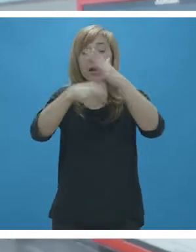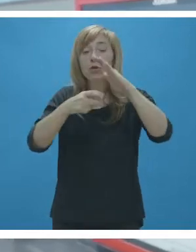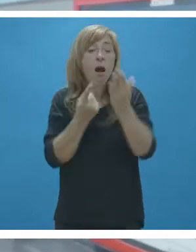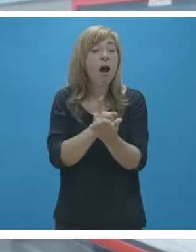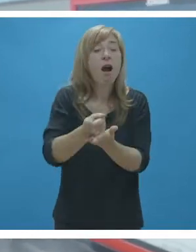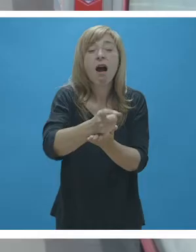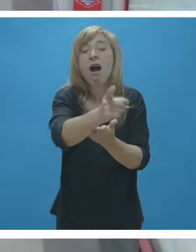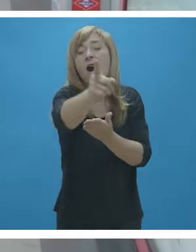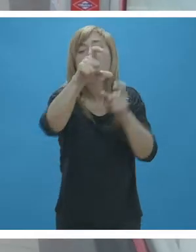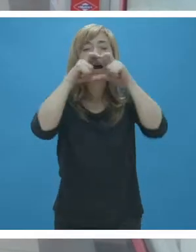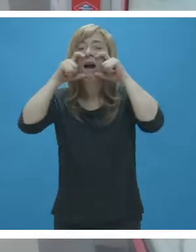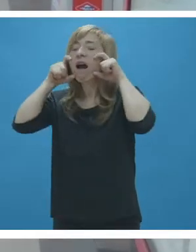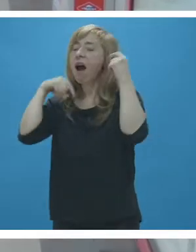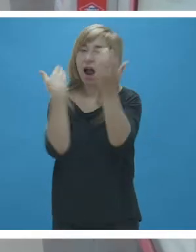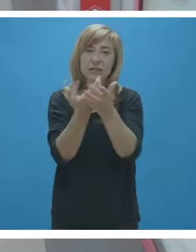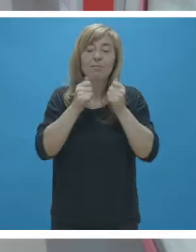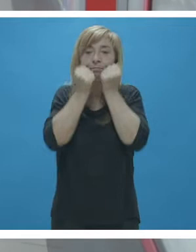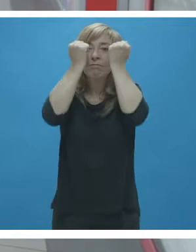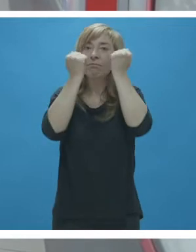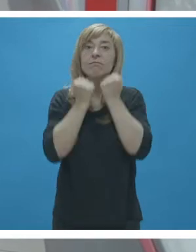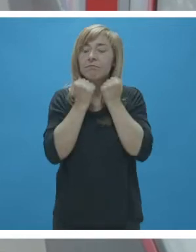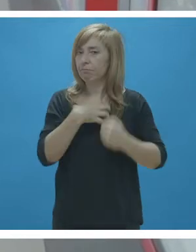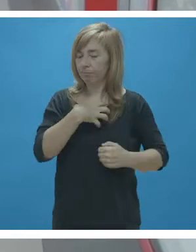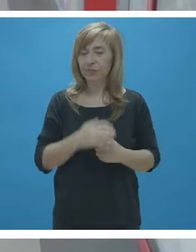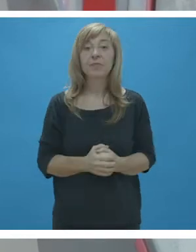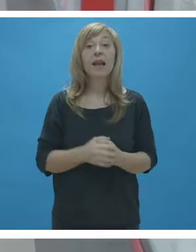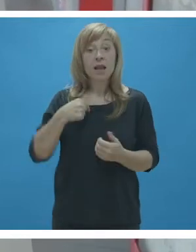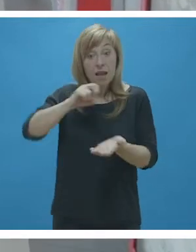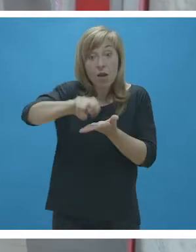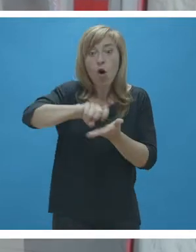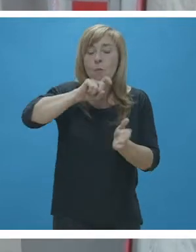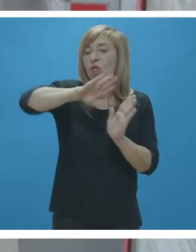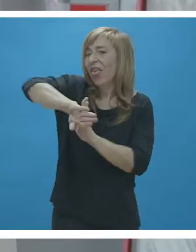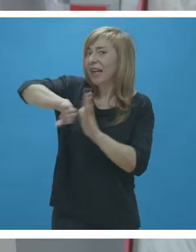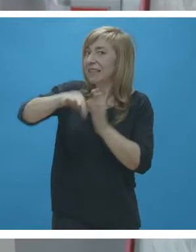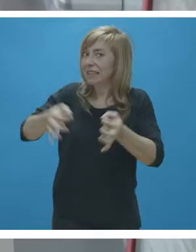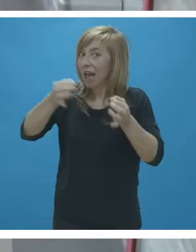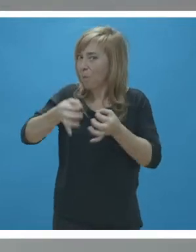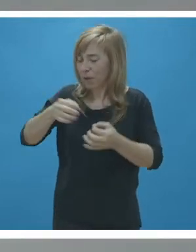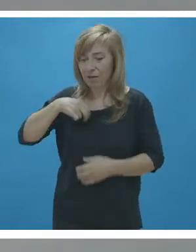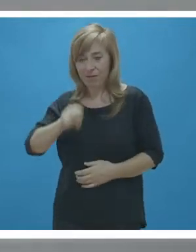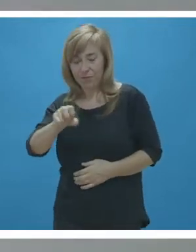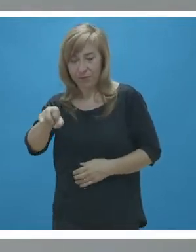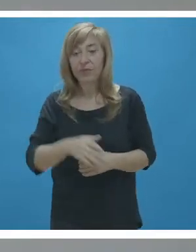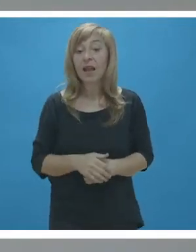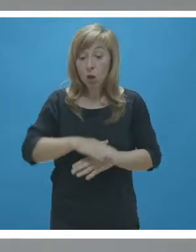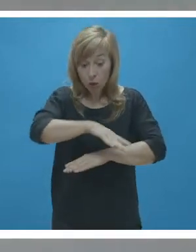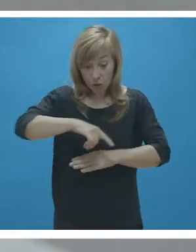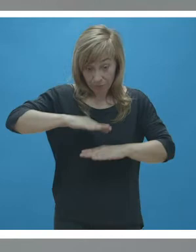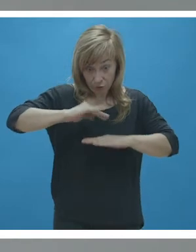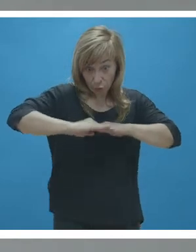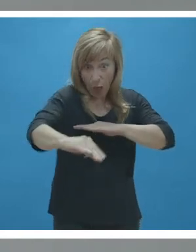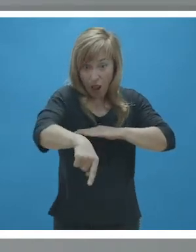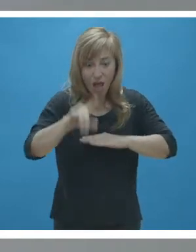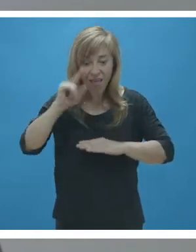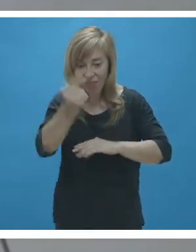momento. Iván deberá ir siempre por la derecha. En algunas estaciones podrá encontrar flechas en el suelo que le indican por dónde debe